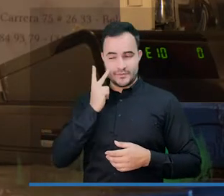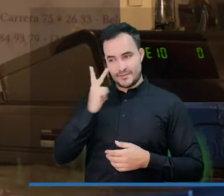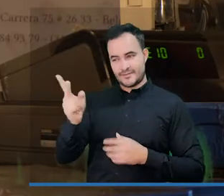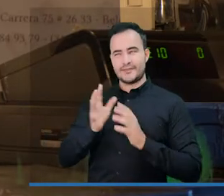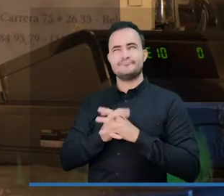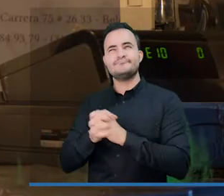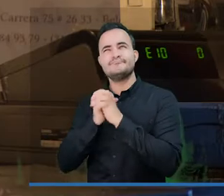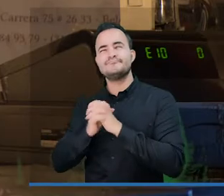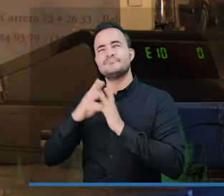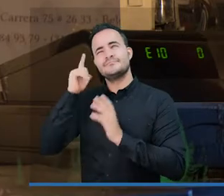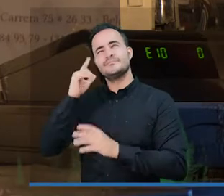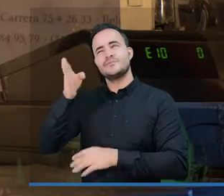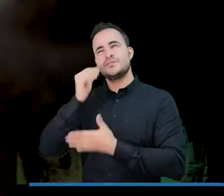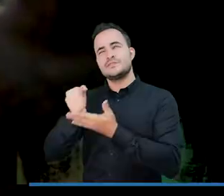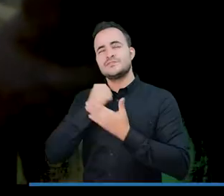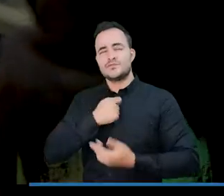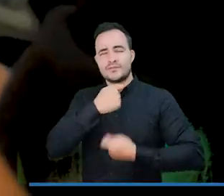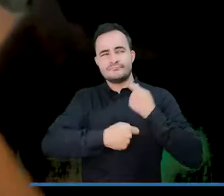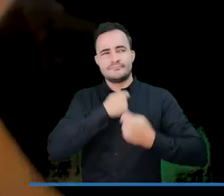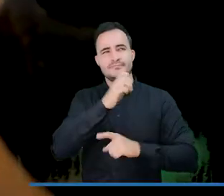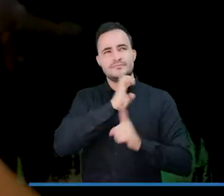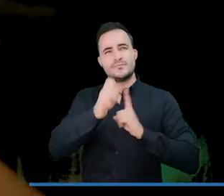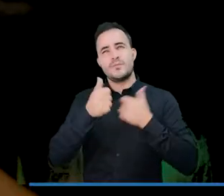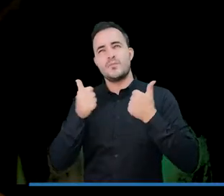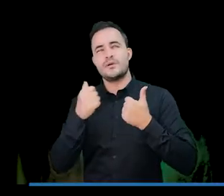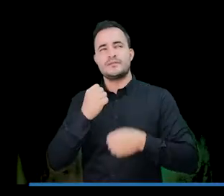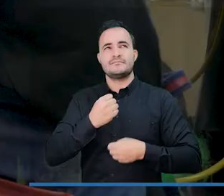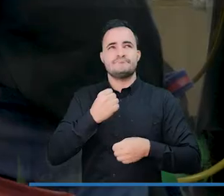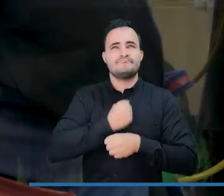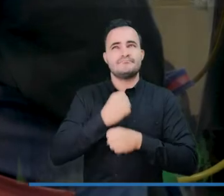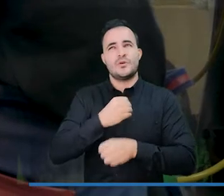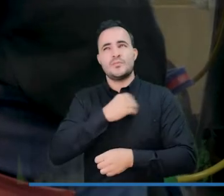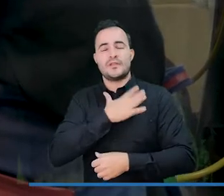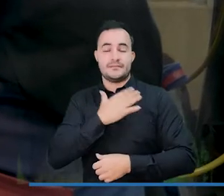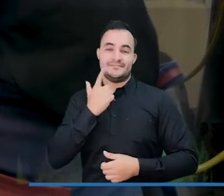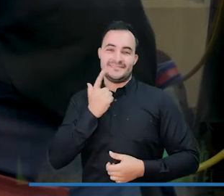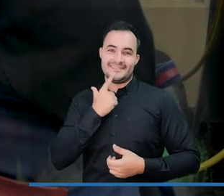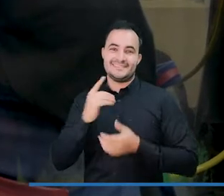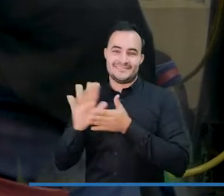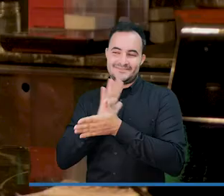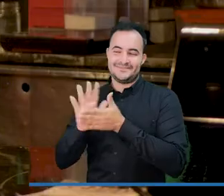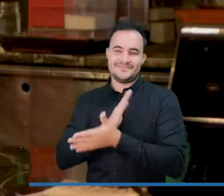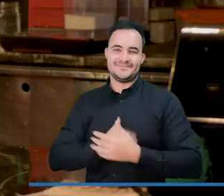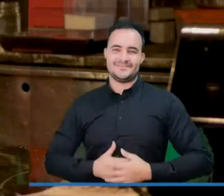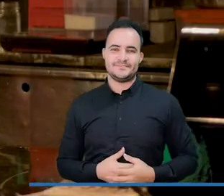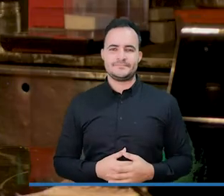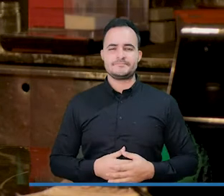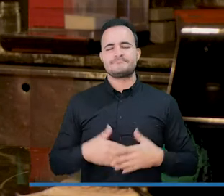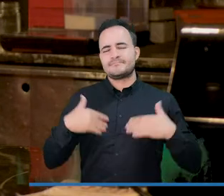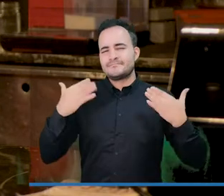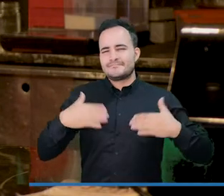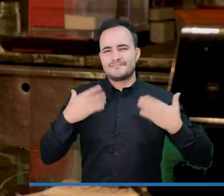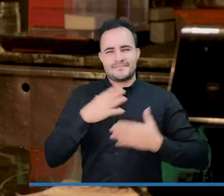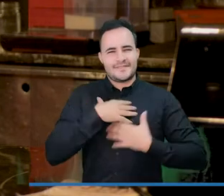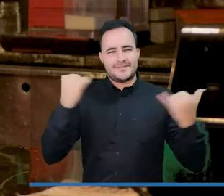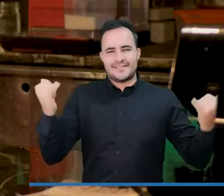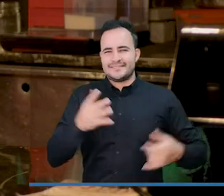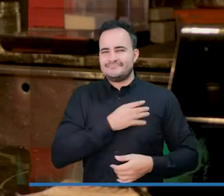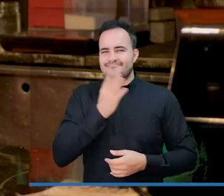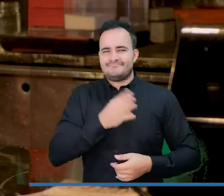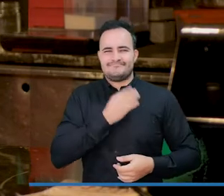por su negocio, por su emprendimiento, que quiere trabajar, que quiere muchas personas. Estoy muy feliz y muy